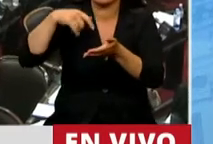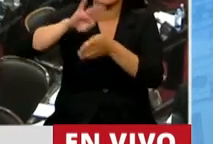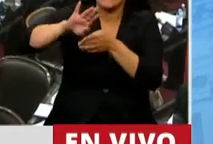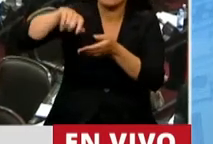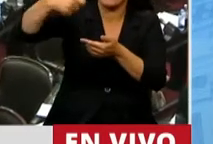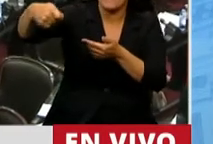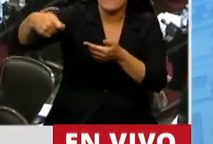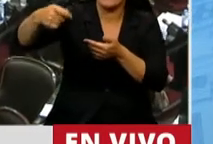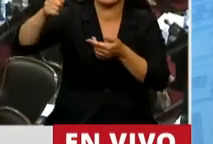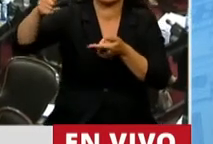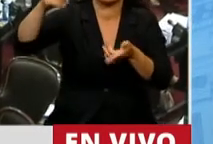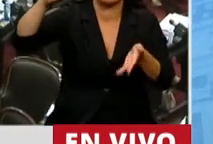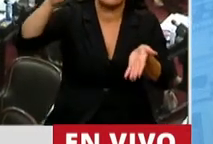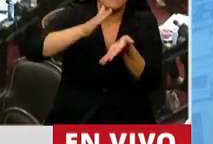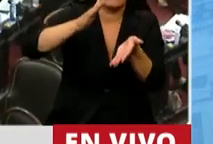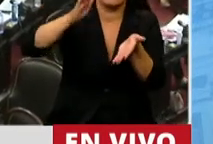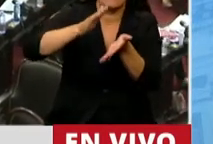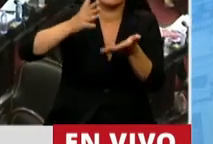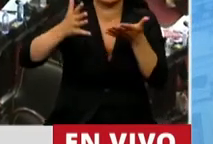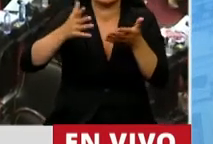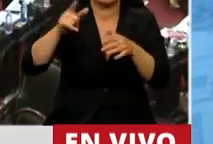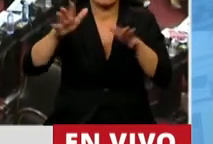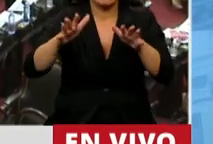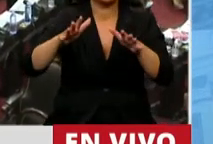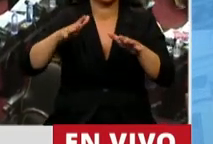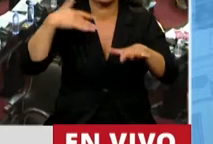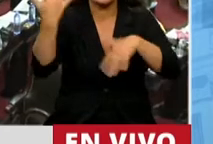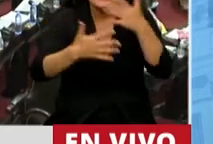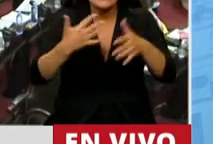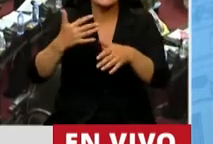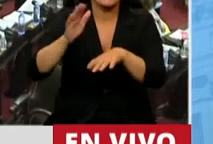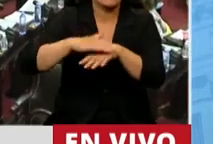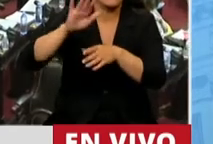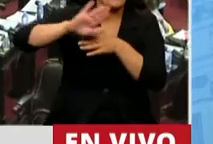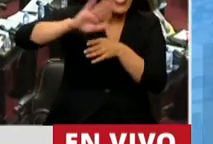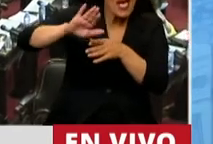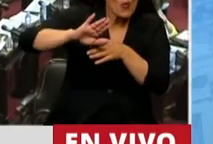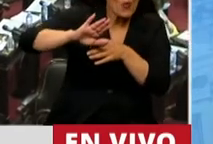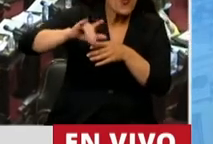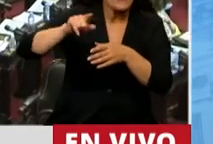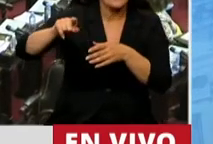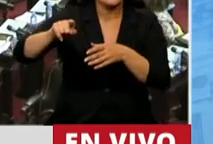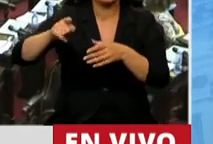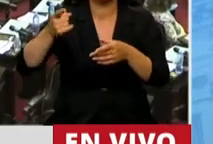Y hasta esto minimiza, hay veces, la crisis de deuda porque disimula